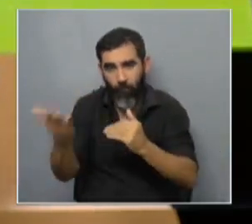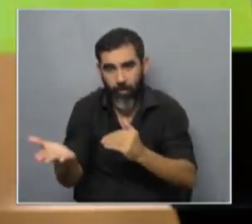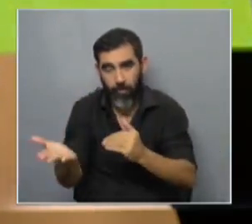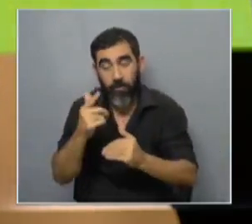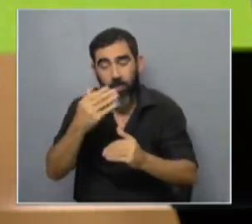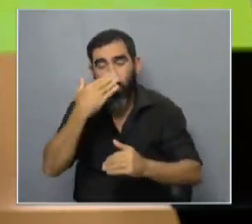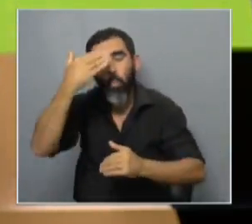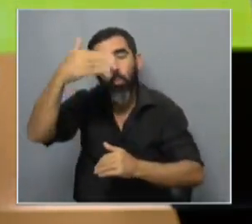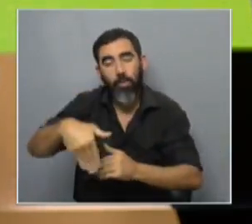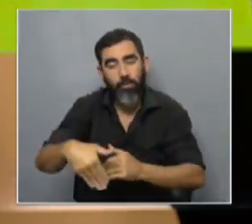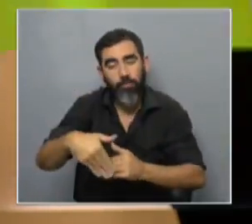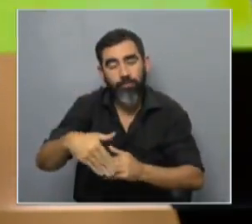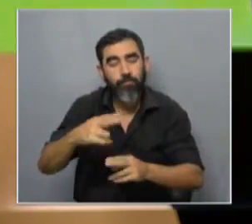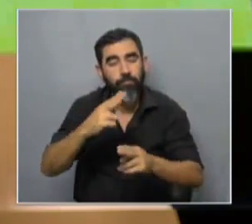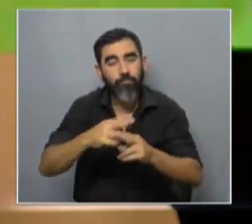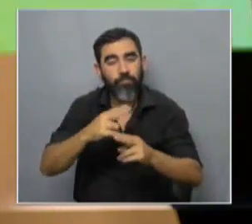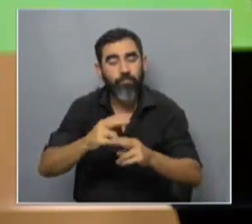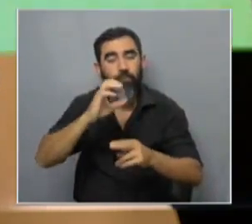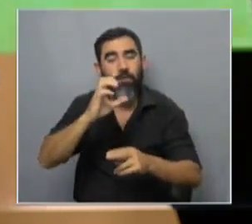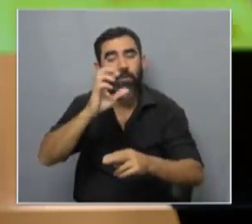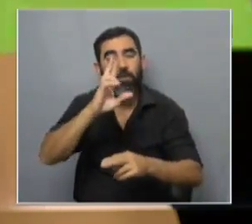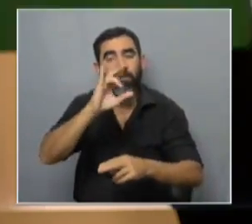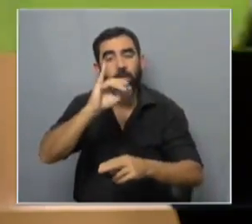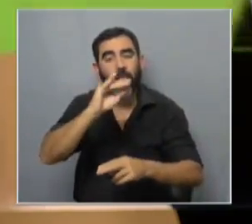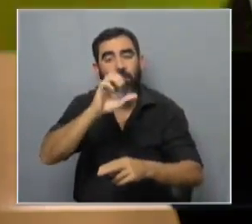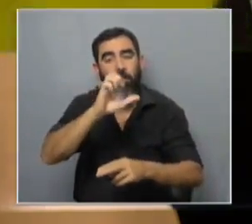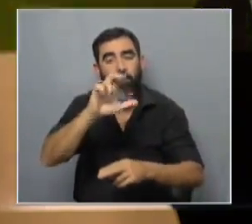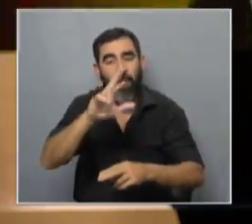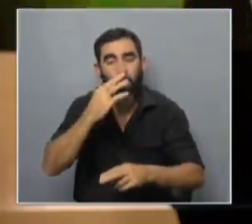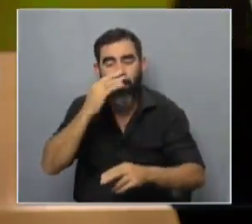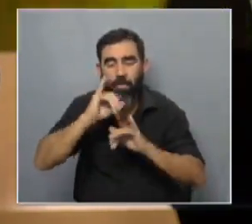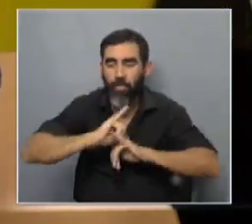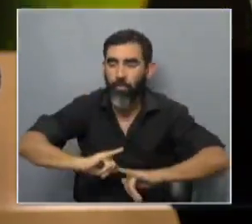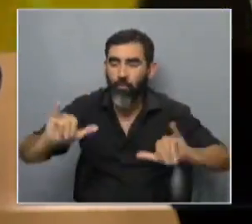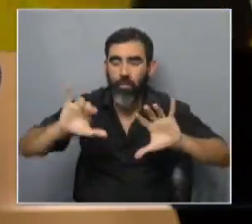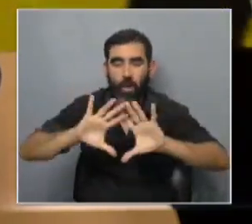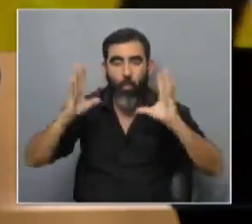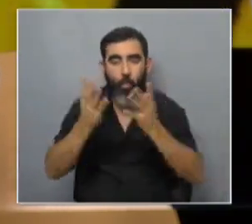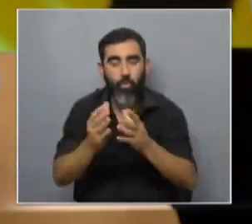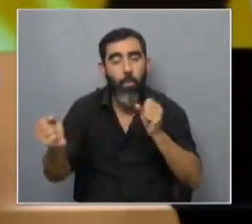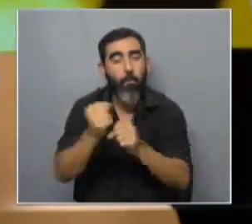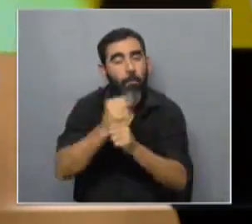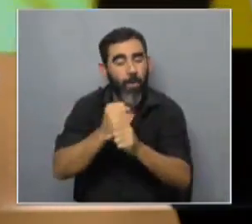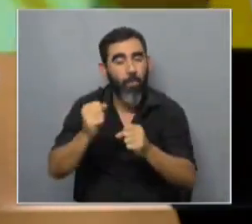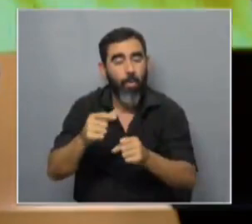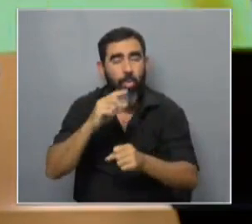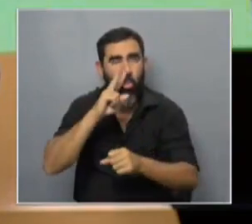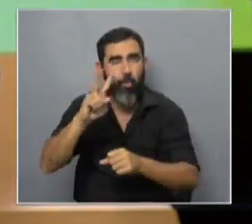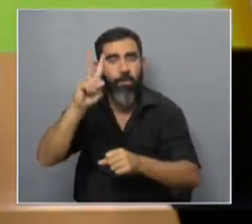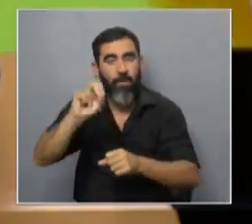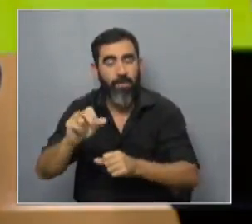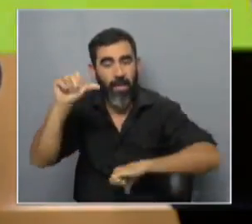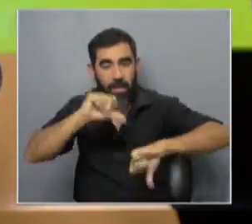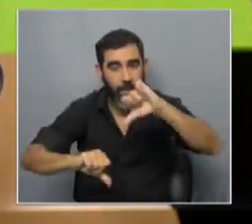Entre estas últimas la denominada CRISPR es la más difundida en todo el mundo y fue premiada con el Nobel de Química en el 2020.